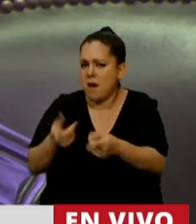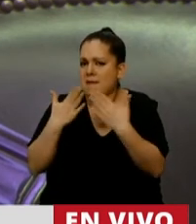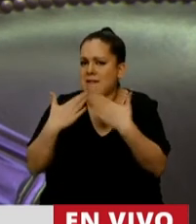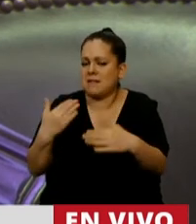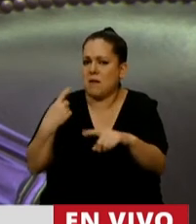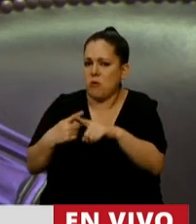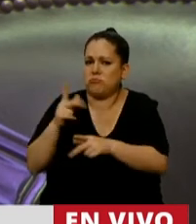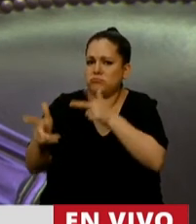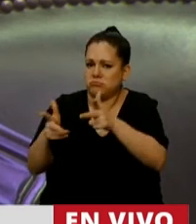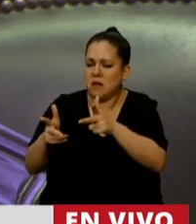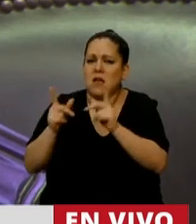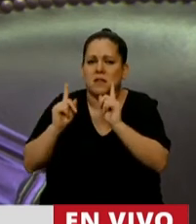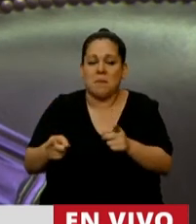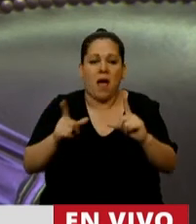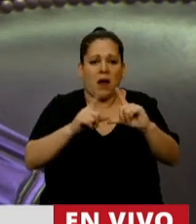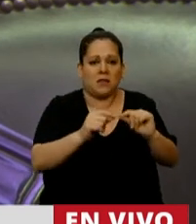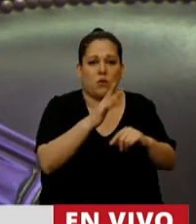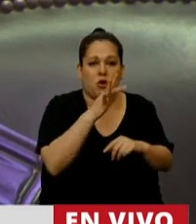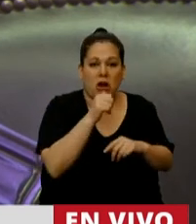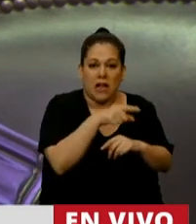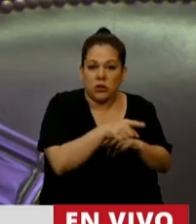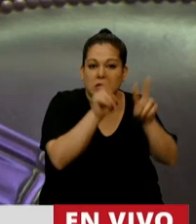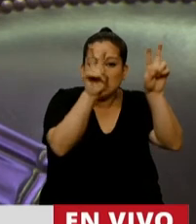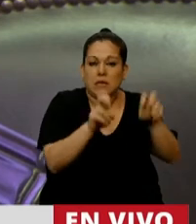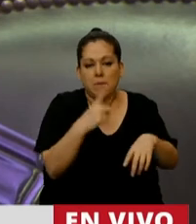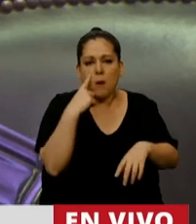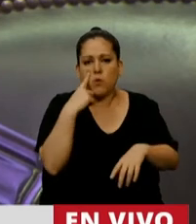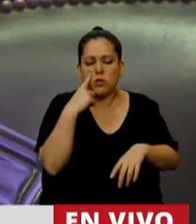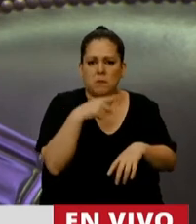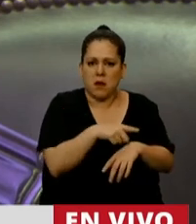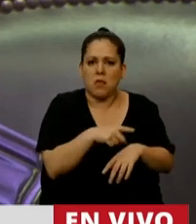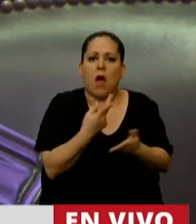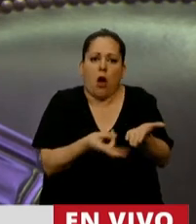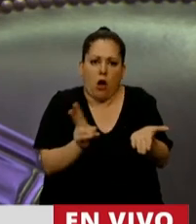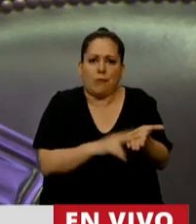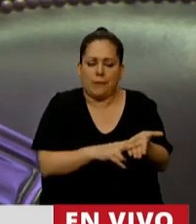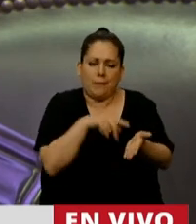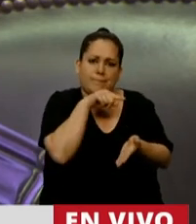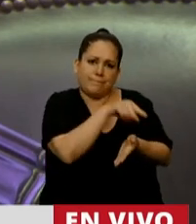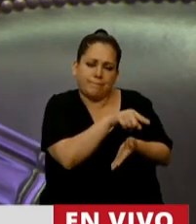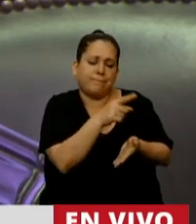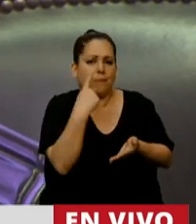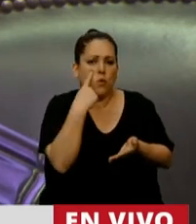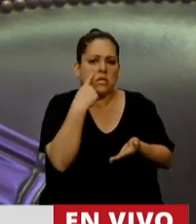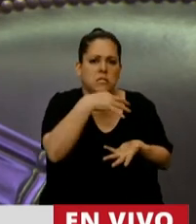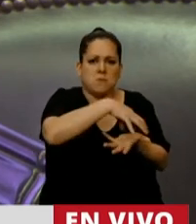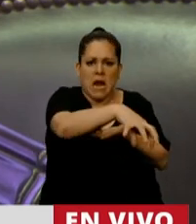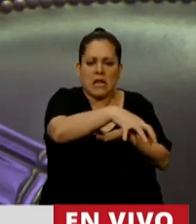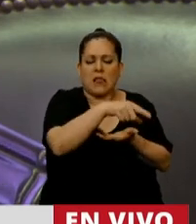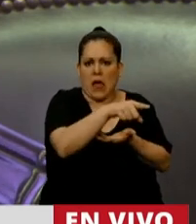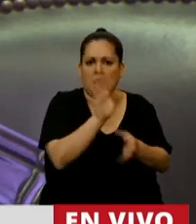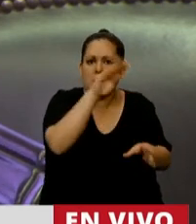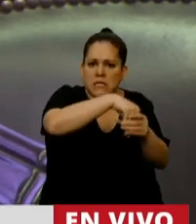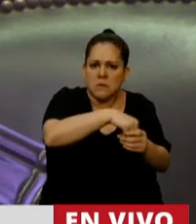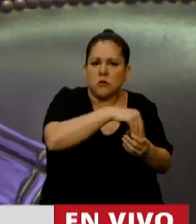también que es una lucha que venimos teniendo del municipalismo, nuevamente se deja en la distribución de la coparticipación a los